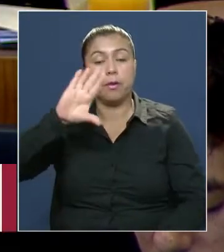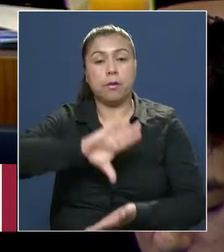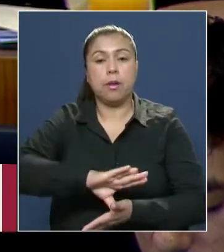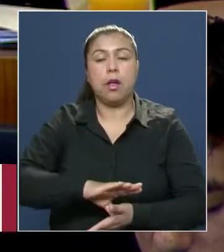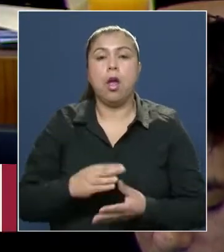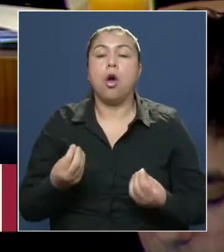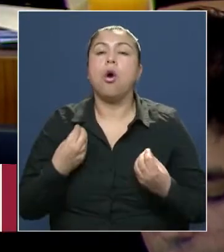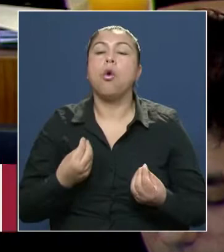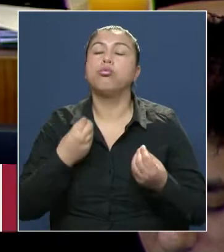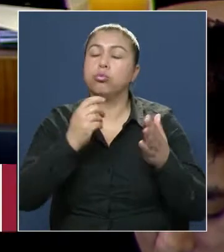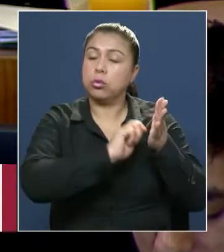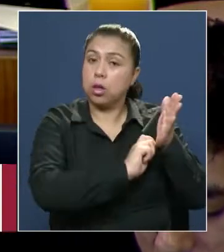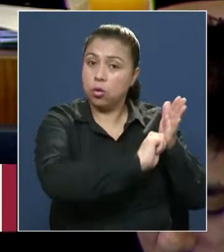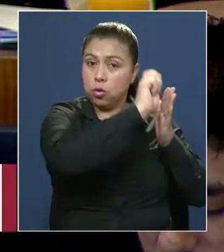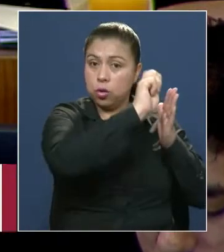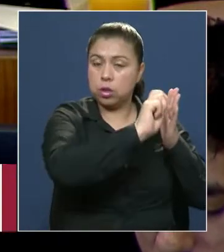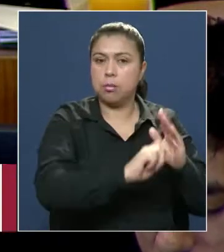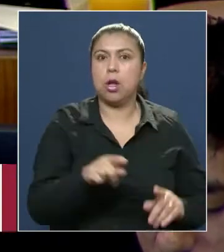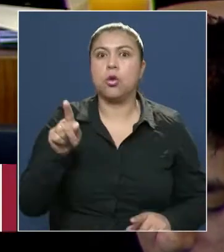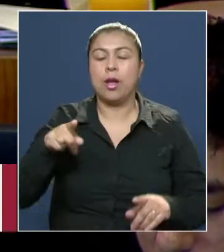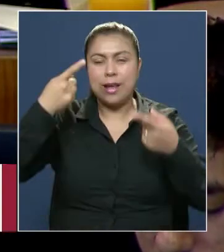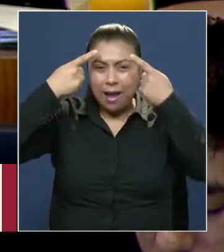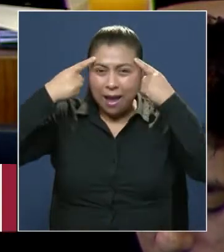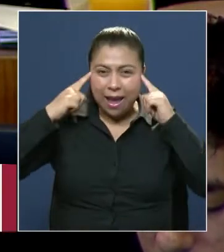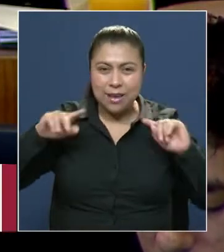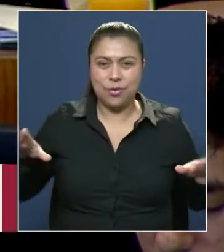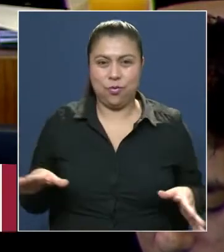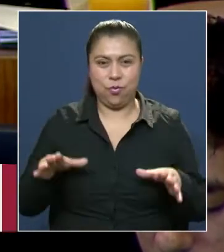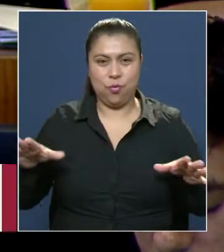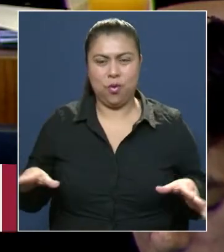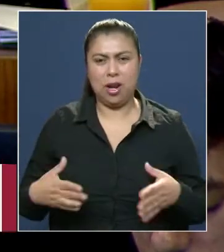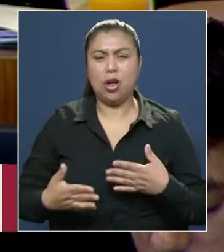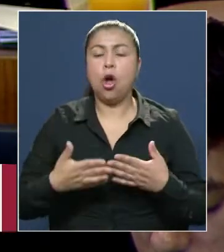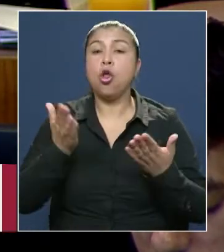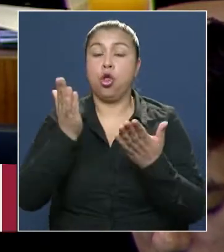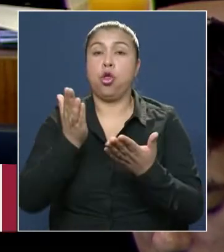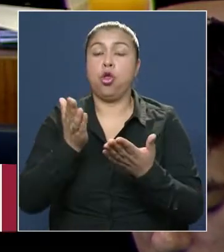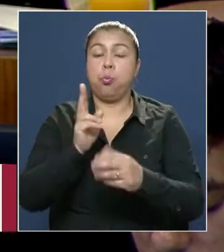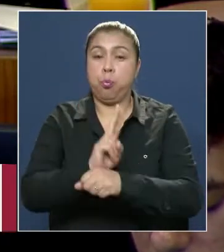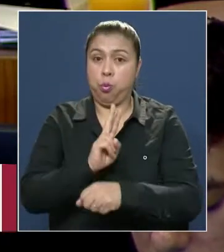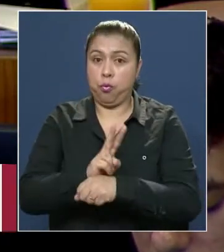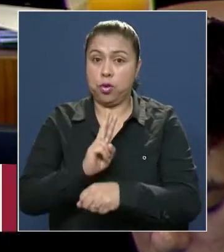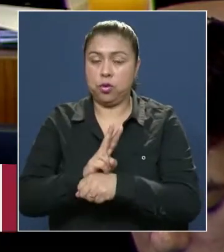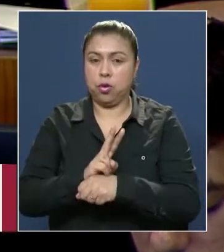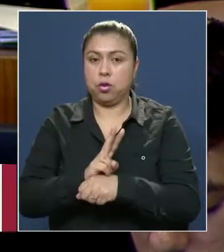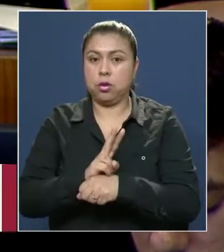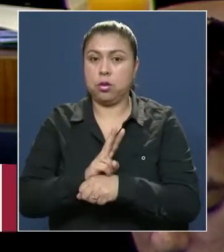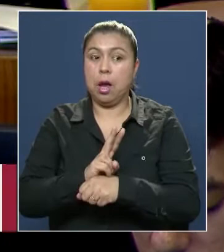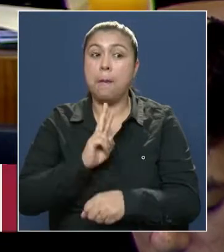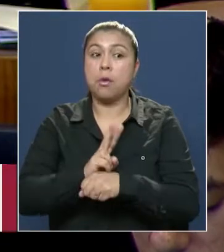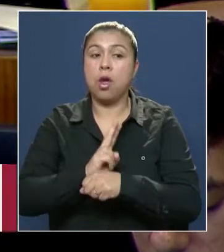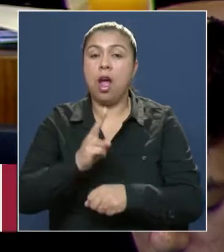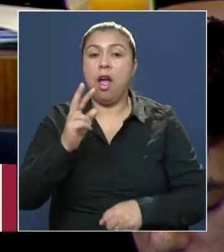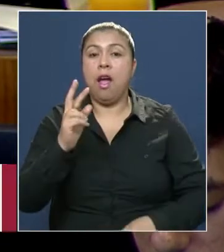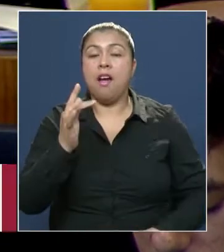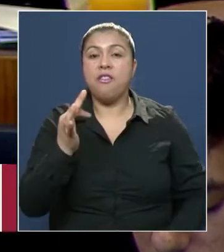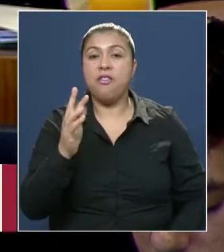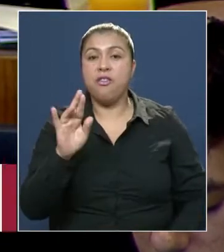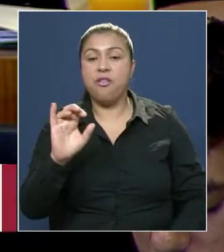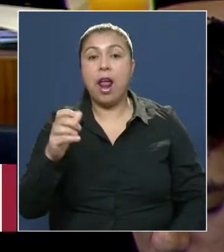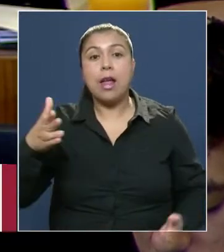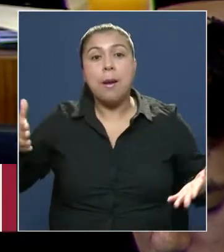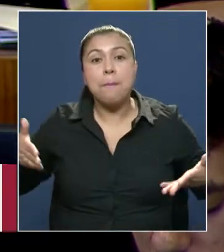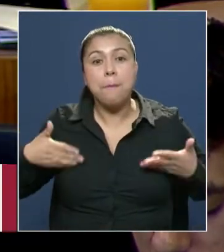un reconocimiento a ese esfuerzo, donde también profesores, en este caso el profesor Freddy Segura, motiva